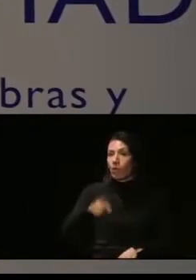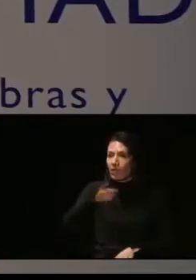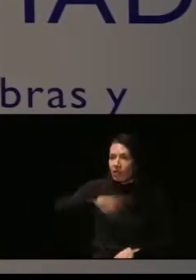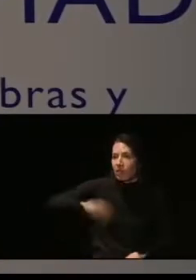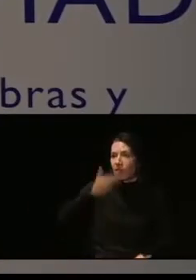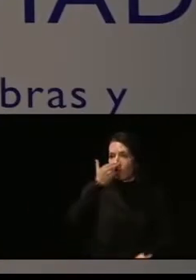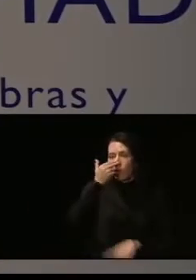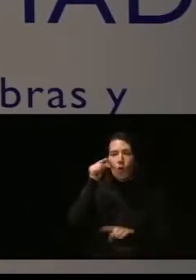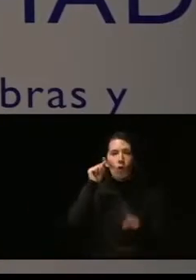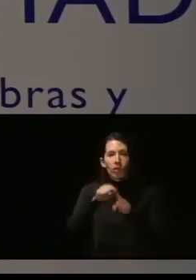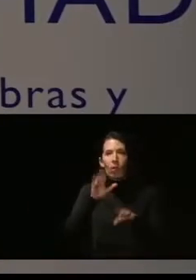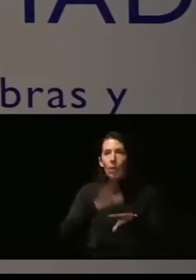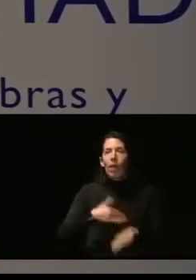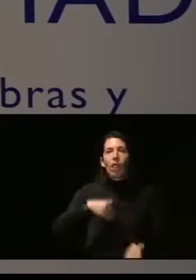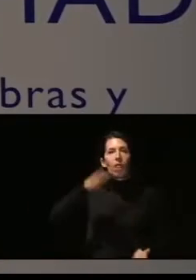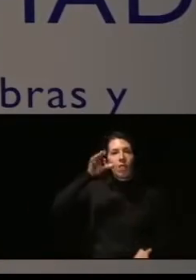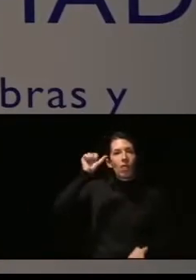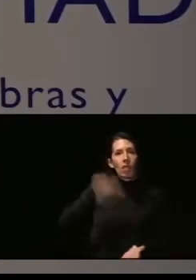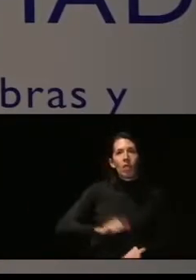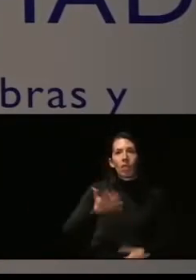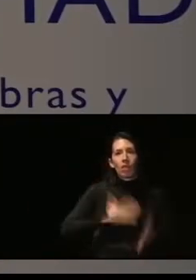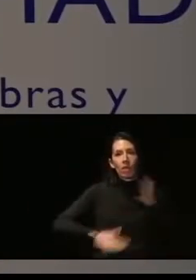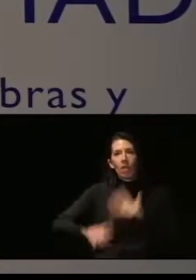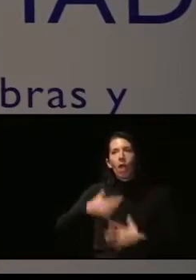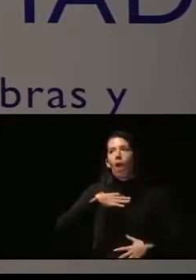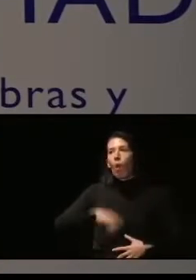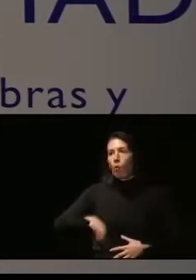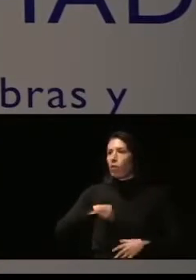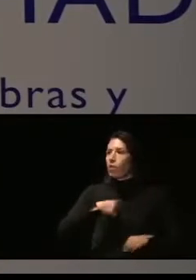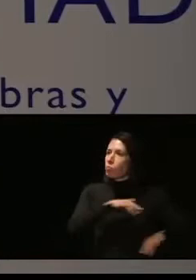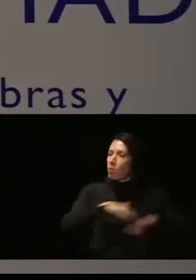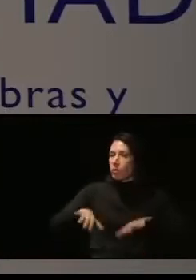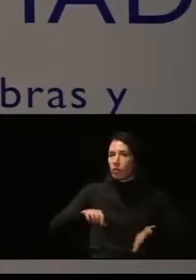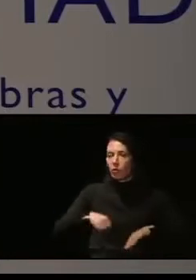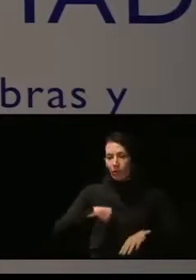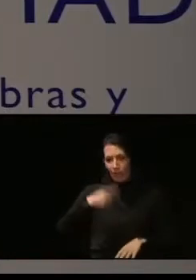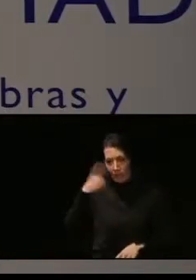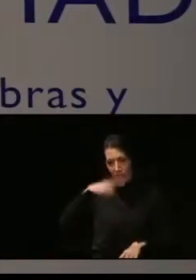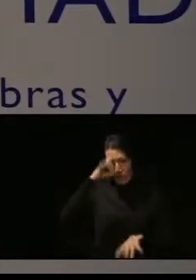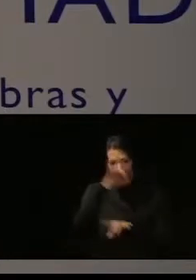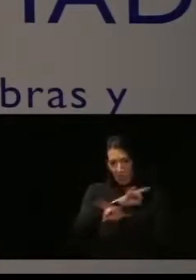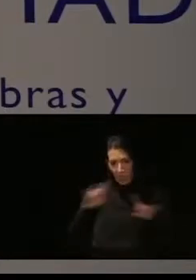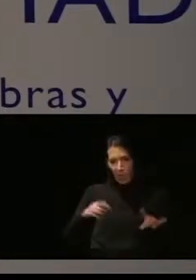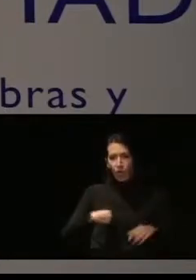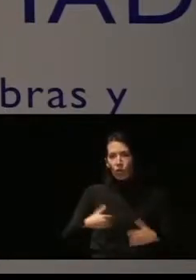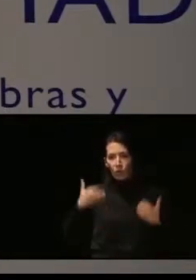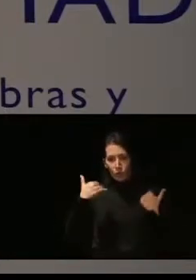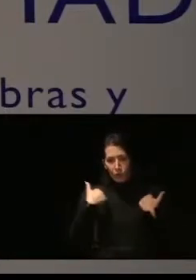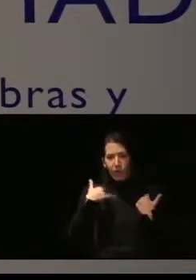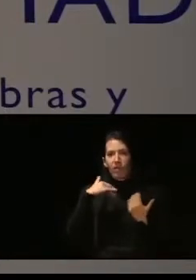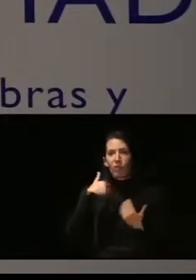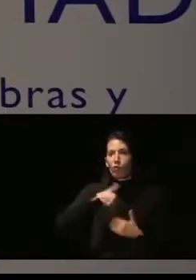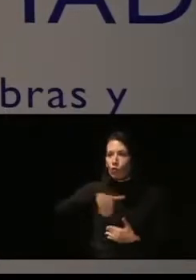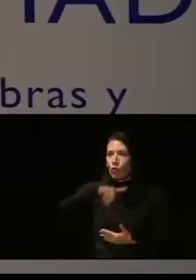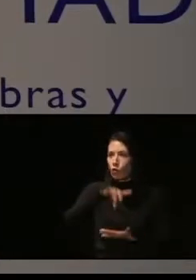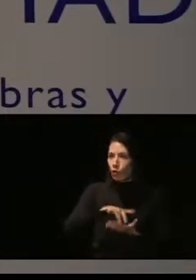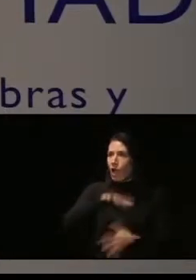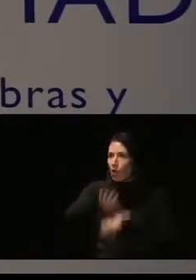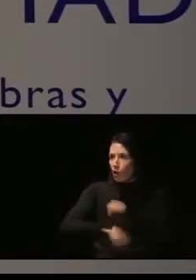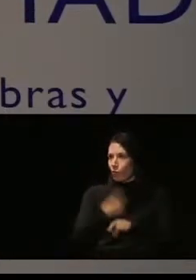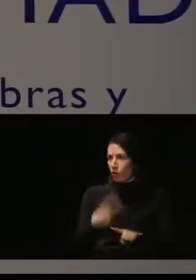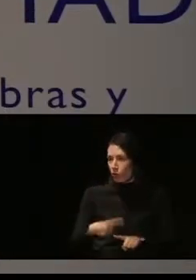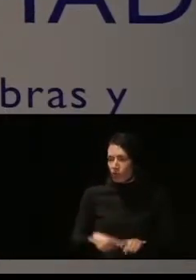desenvolvernos de manera consciente y responsable en las relaciones de consumo.